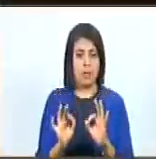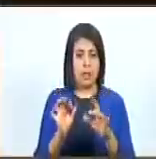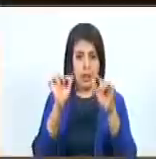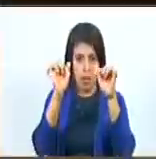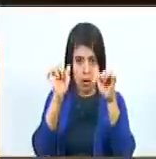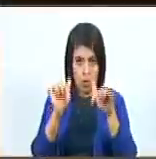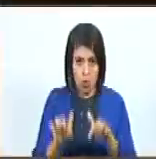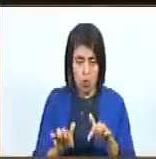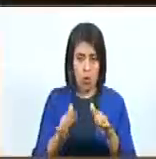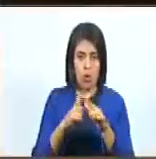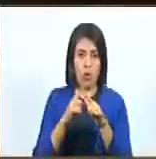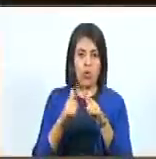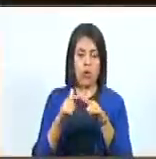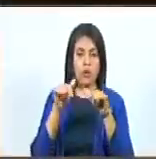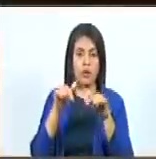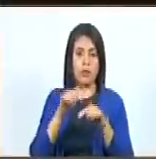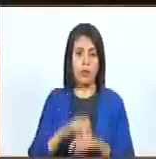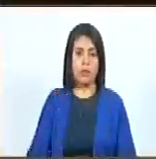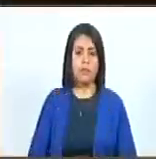en este punto